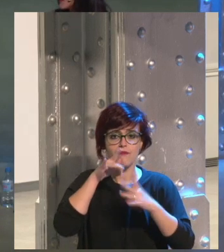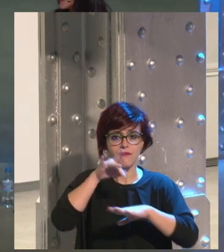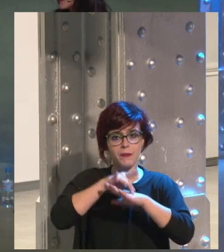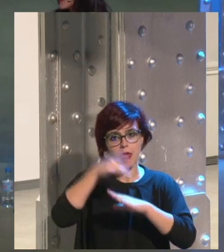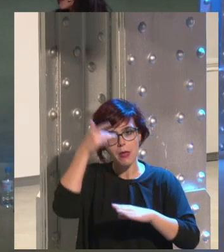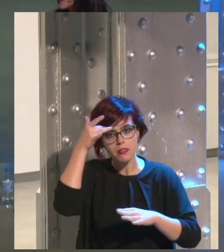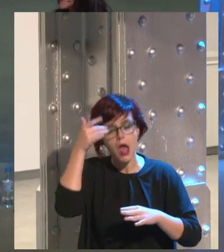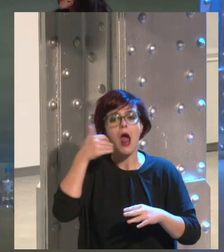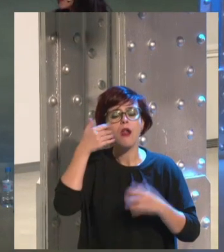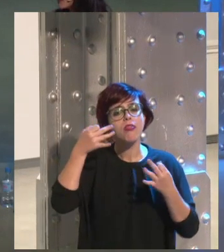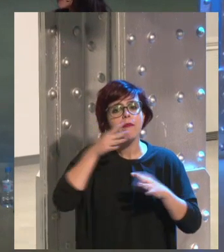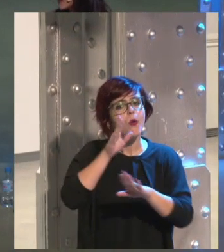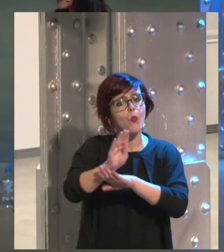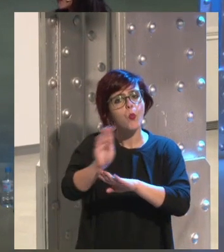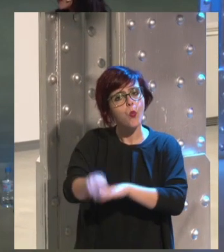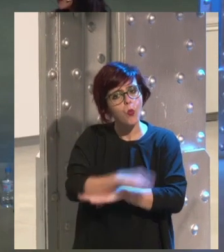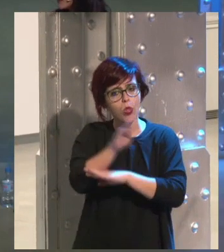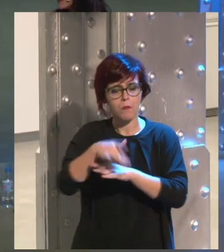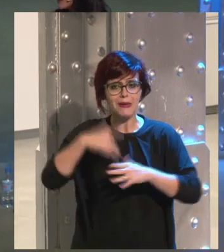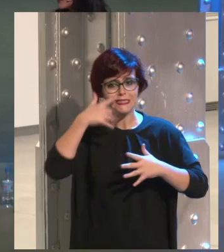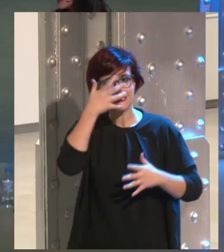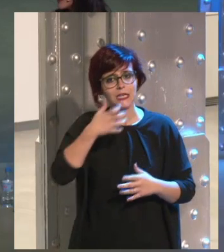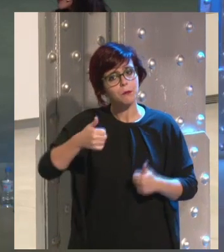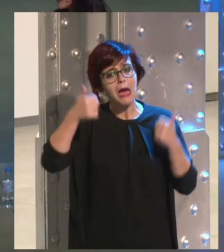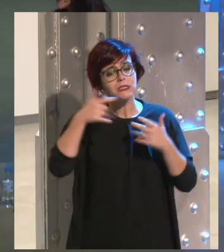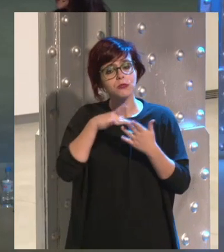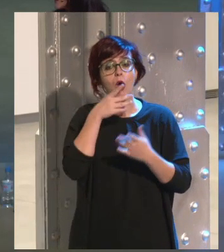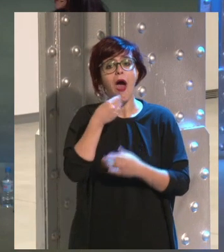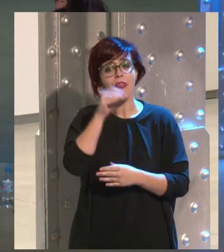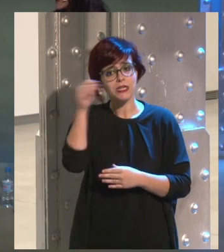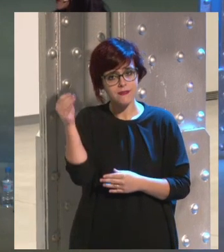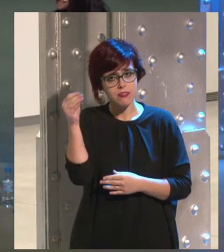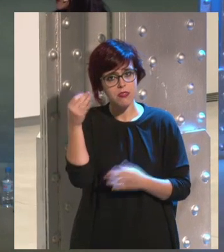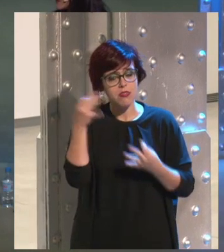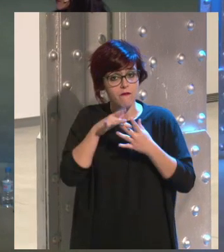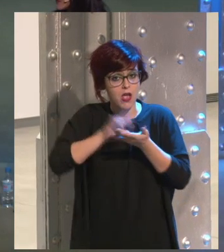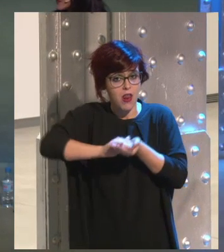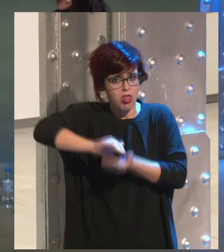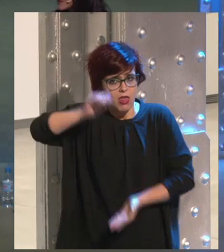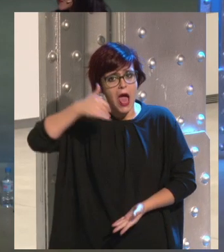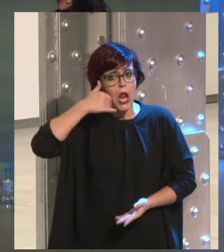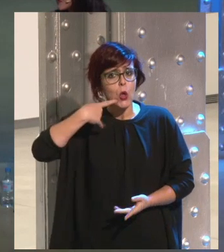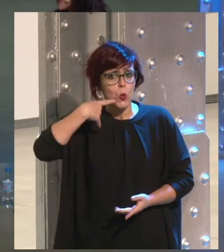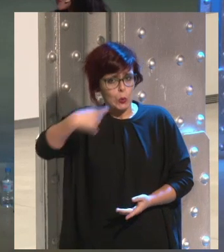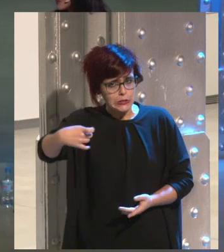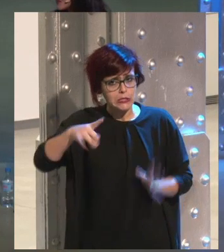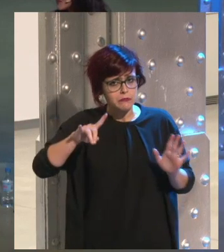mentales que yo creo que hay que tratar con mucha mayor seriedad yo creo que ser adolescente creo que crecer es una cosa complicadísima